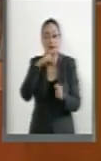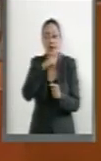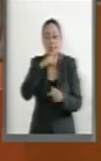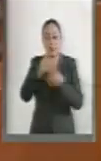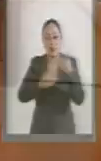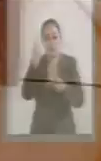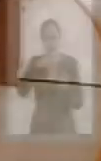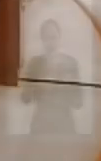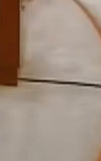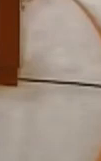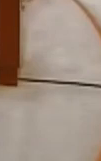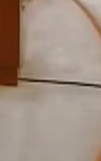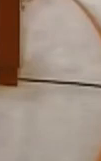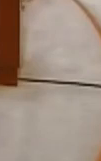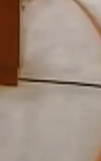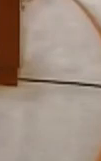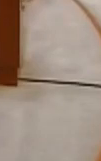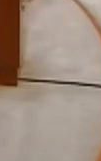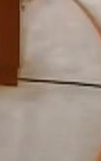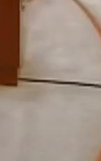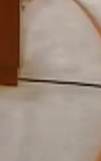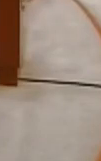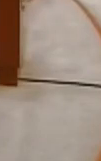Con mucho gusto, senadora.